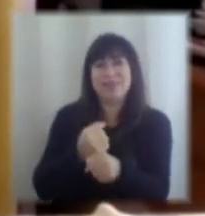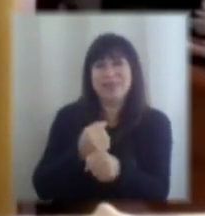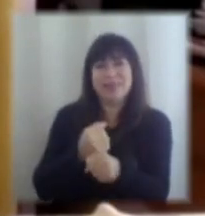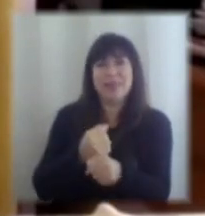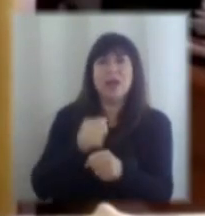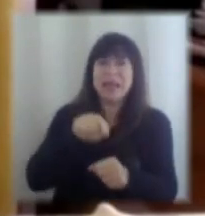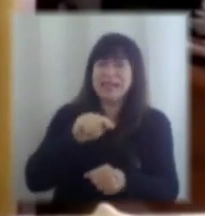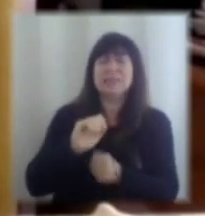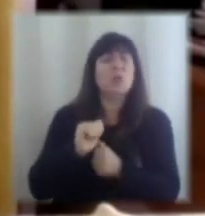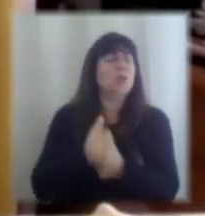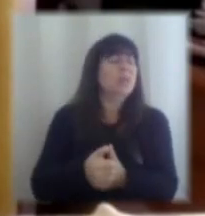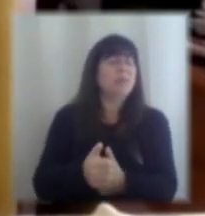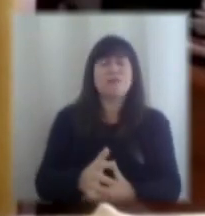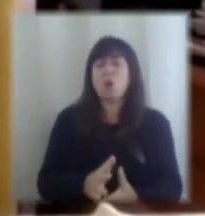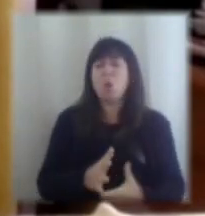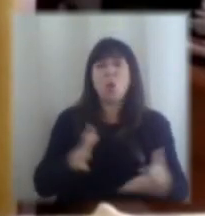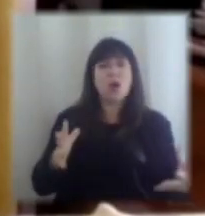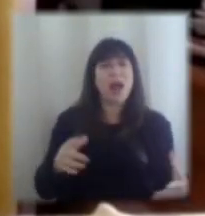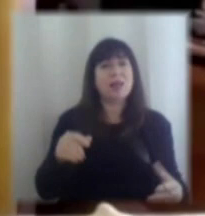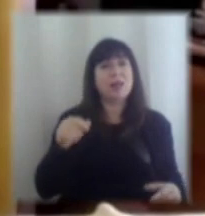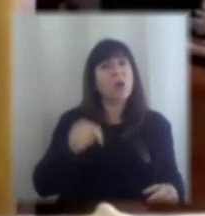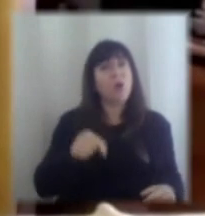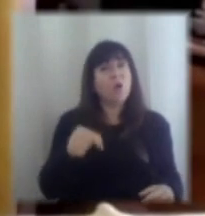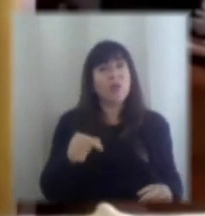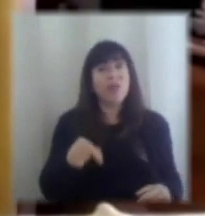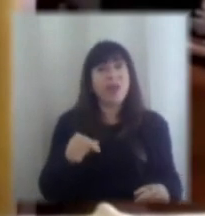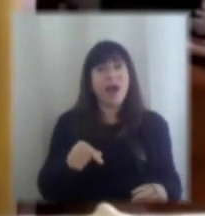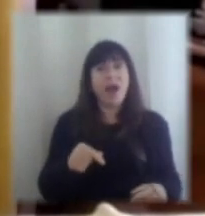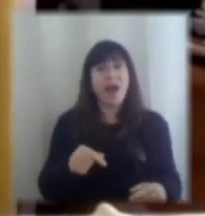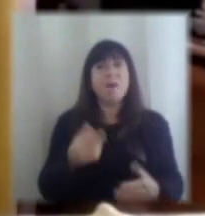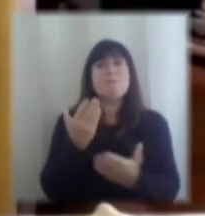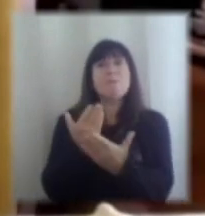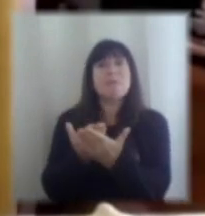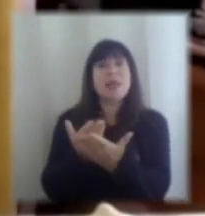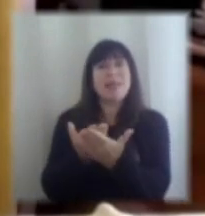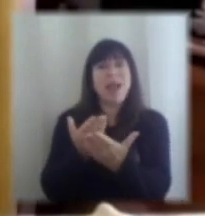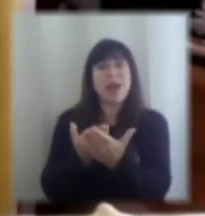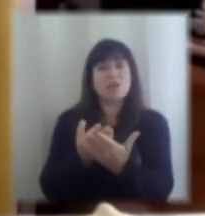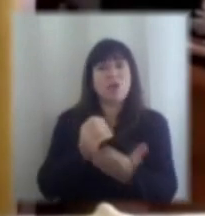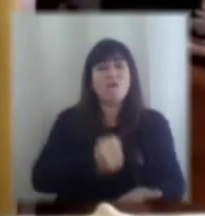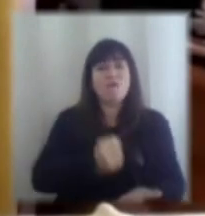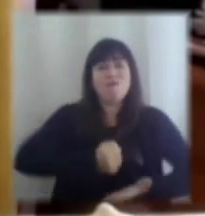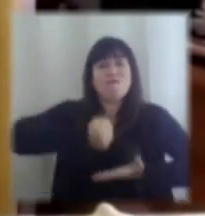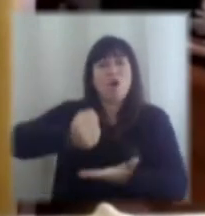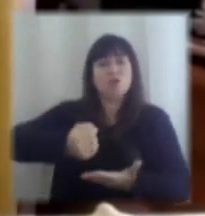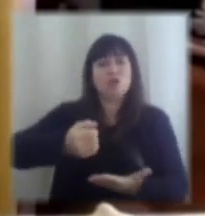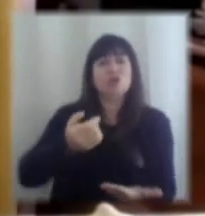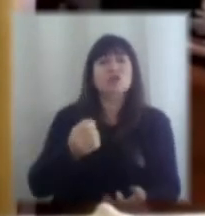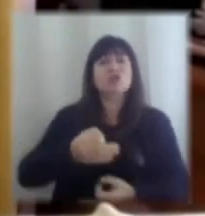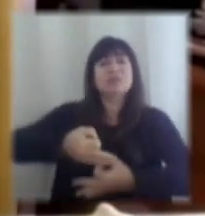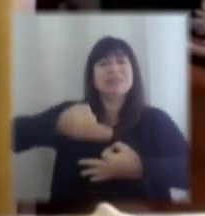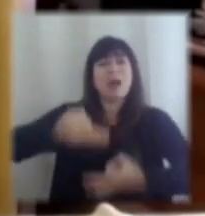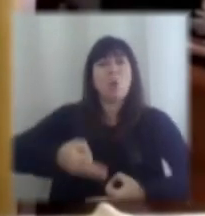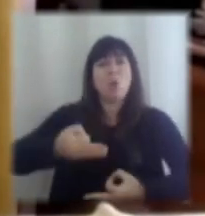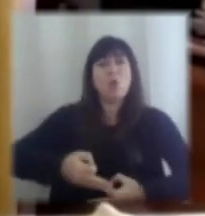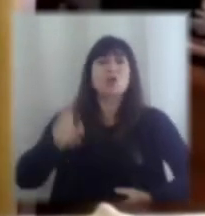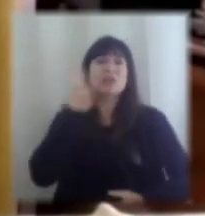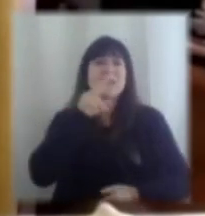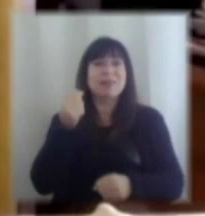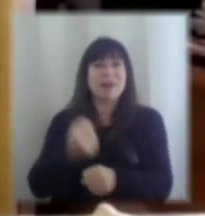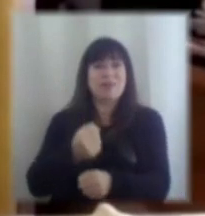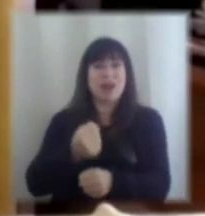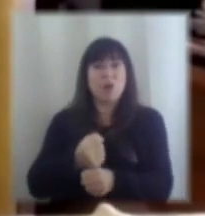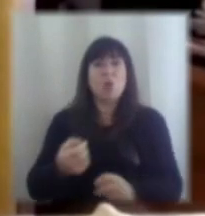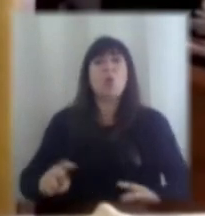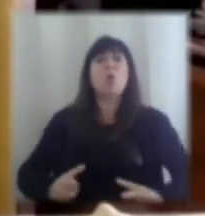desafío mayúsculo, porque hoy día estamos apelando al Fondo Seguro de Santilla, que afortunadamente hemos construido y tiene